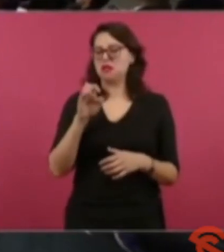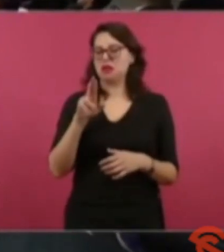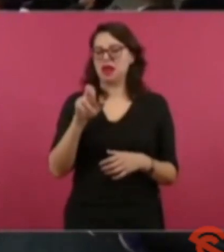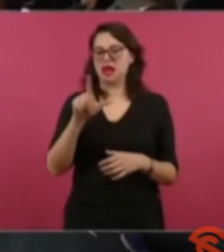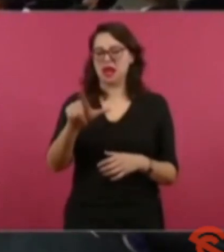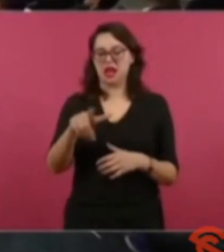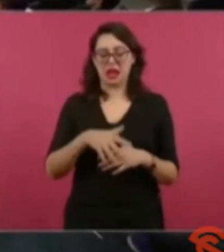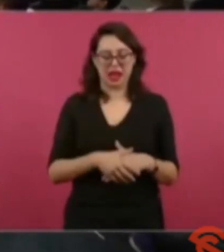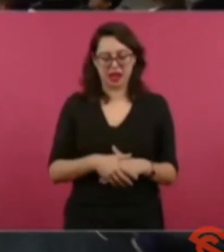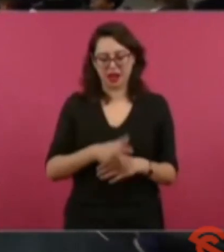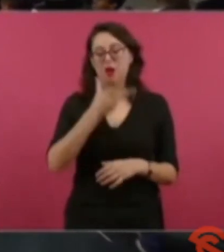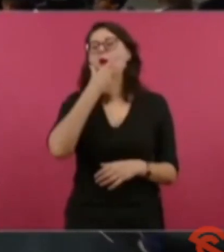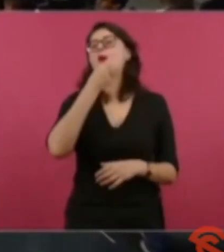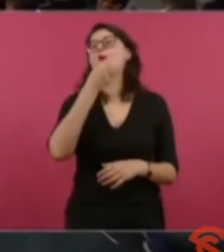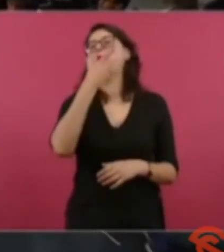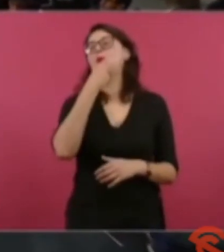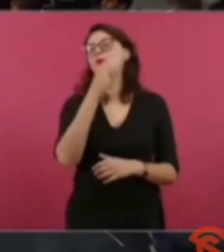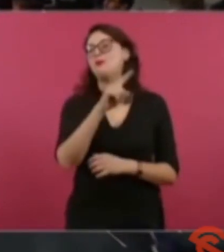Schuckerman.